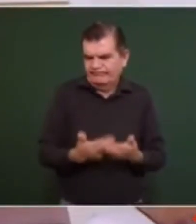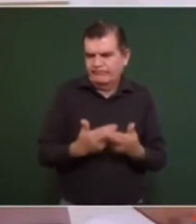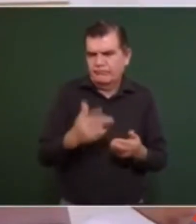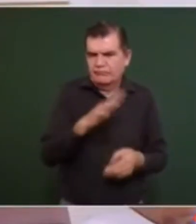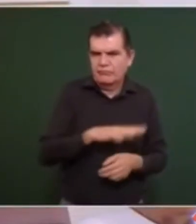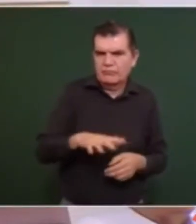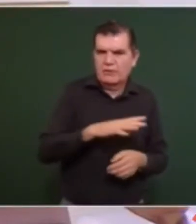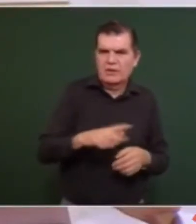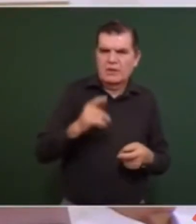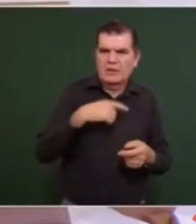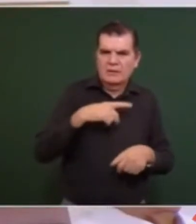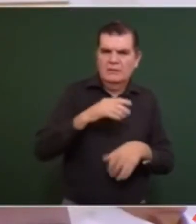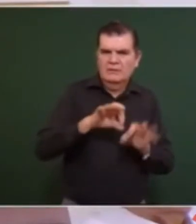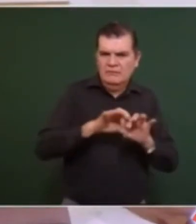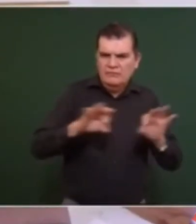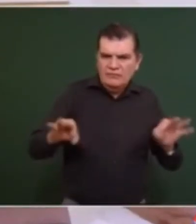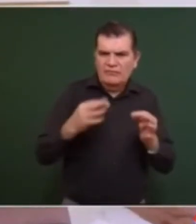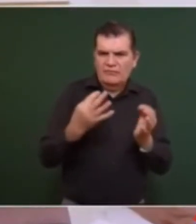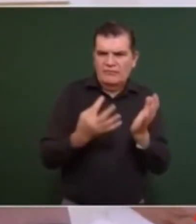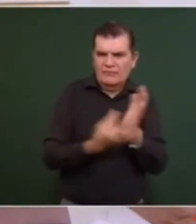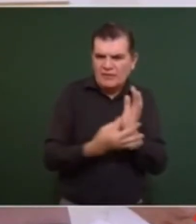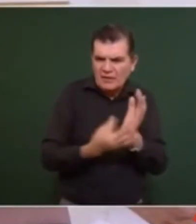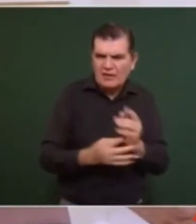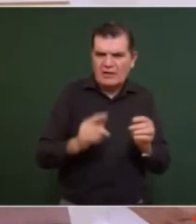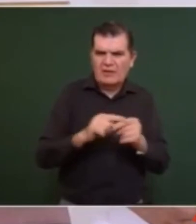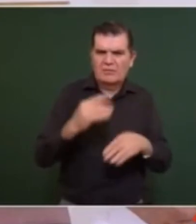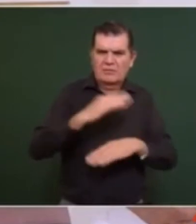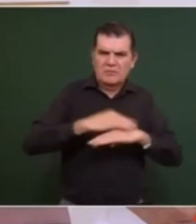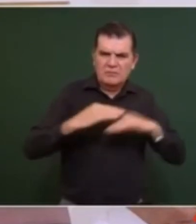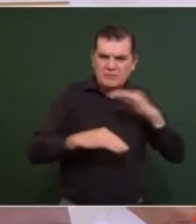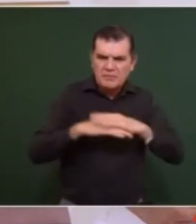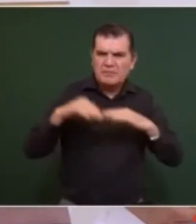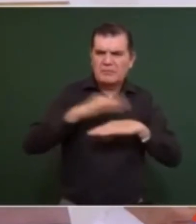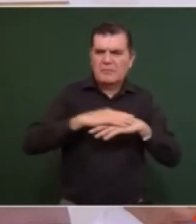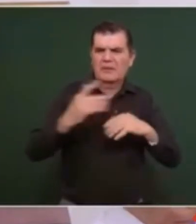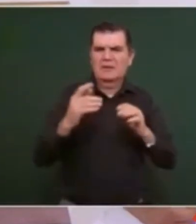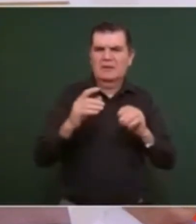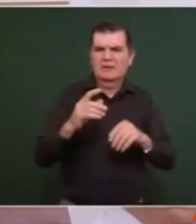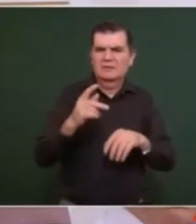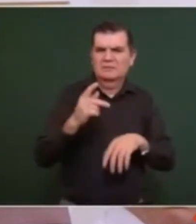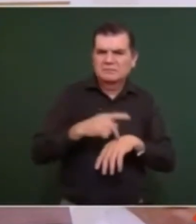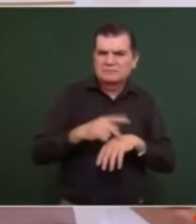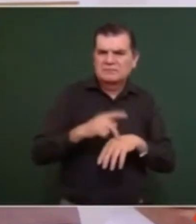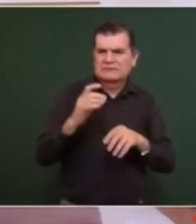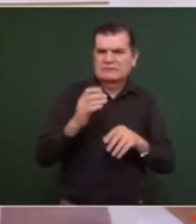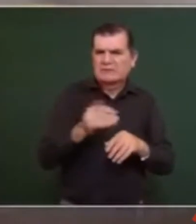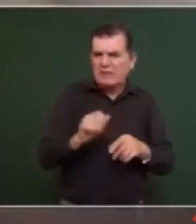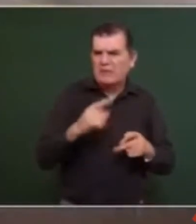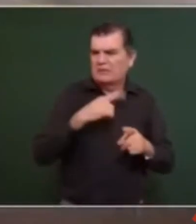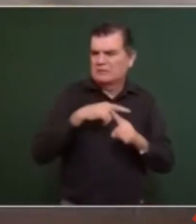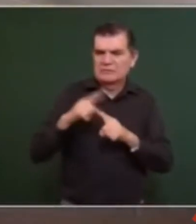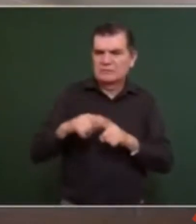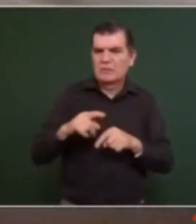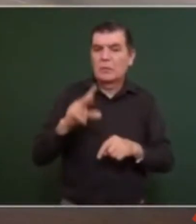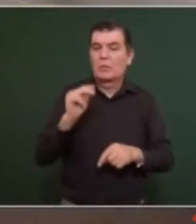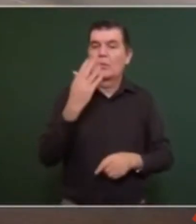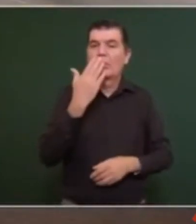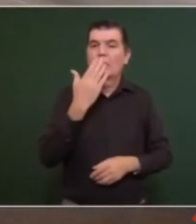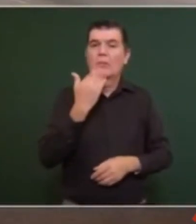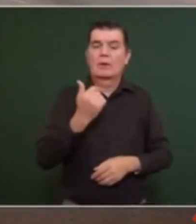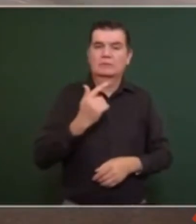cemento varilla bloc todo lo que se requiera y que no haya abuso